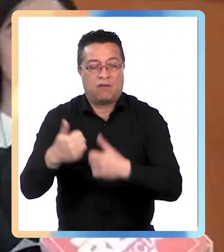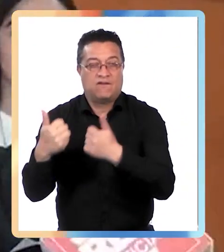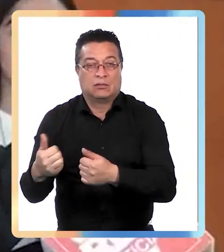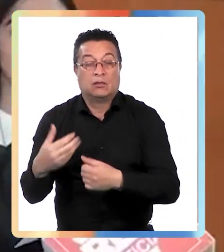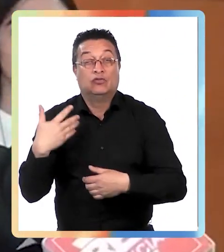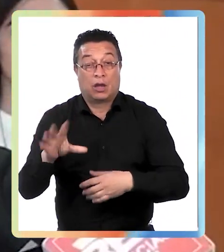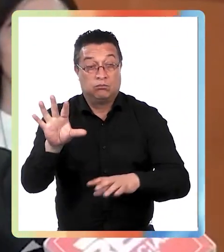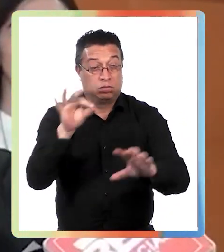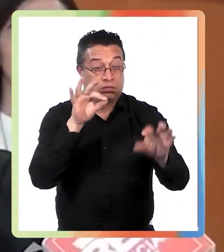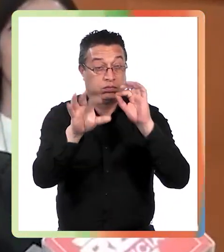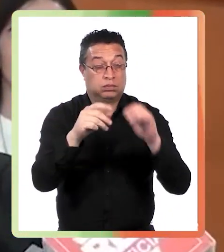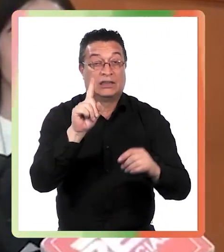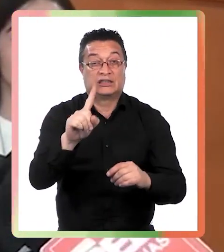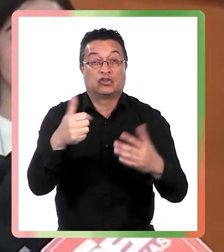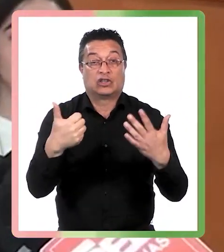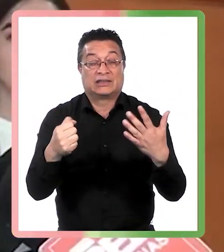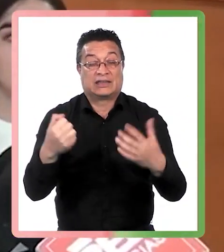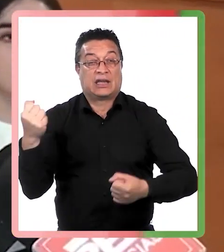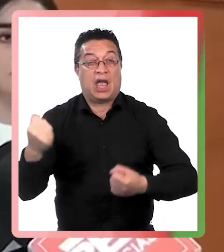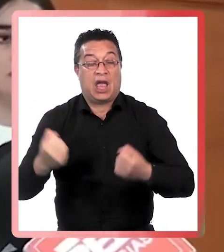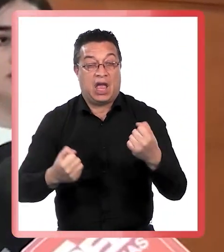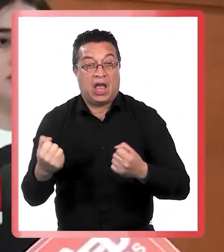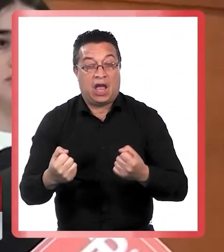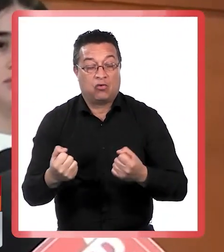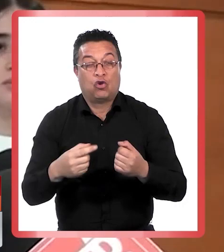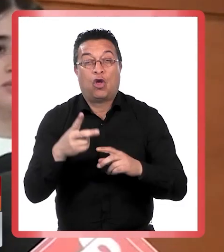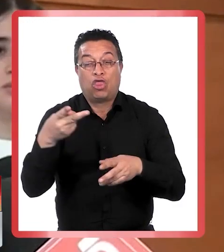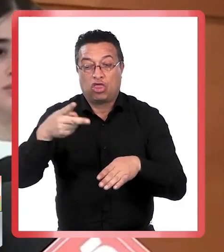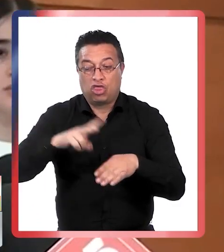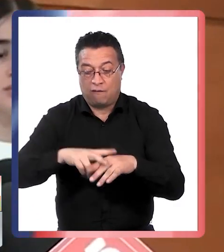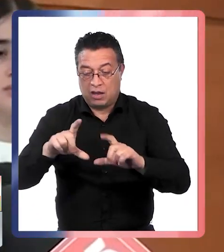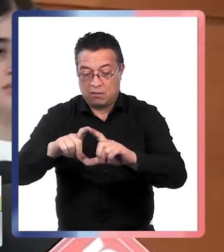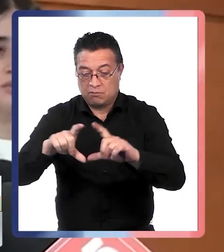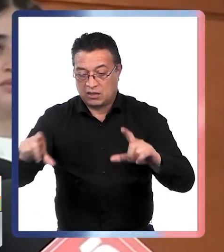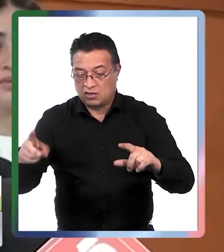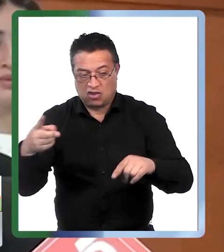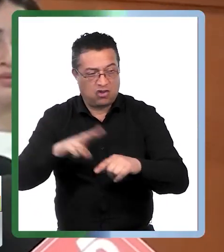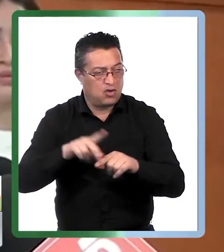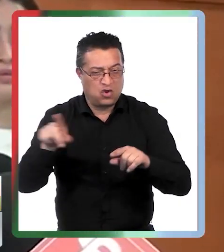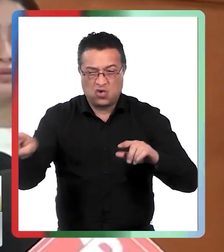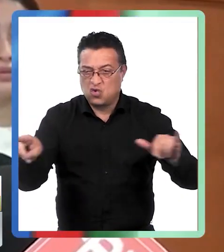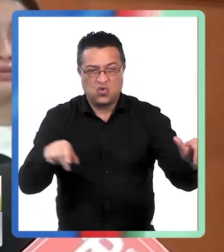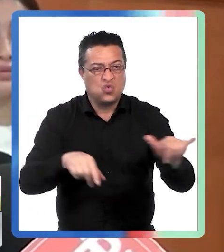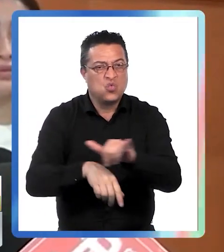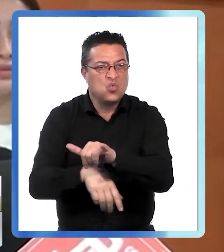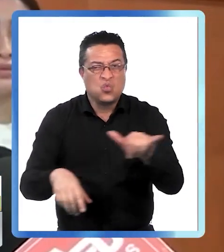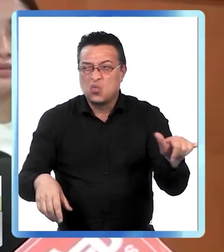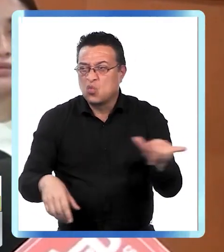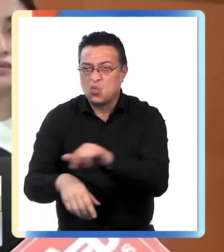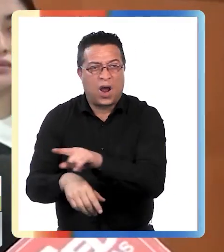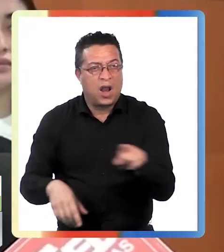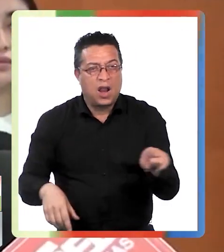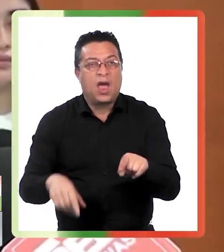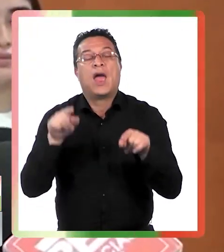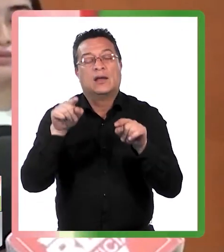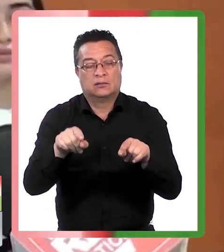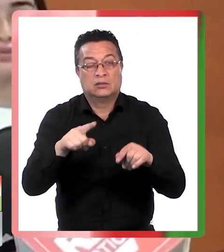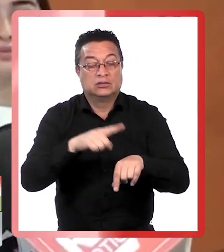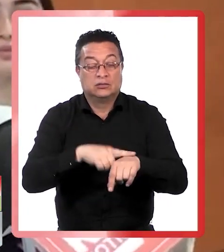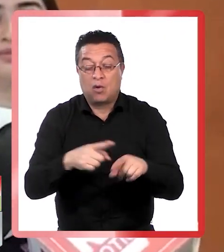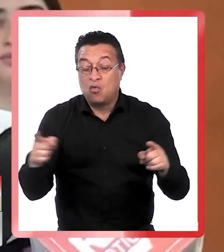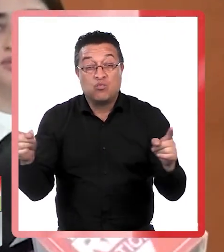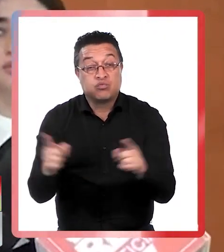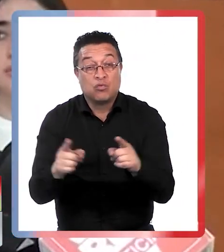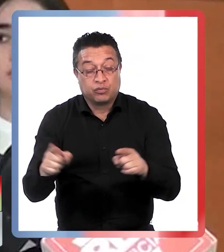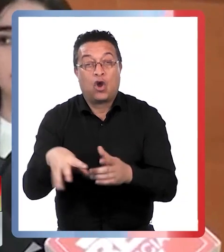se logró detectar alrededor de 160 vehículos con duplicidad de lecturas de placa patente esto quiere decir que en un